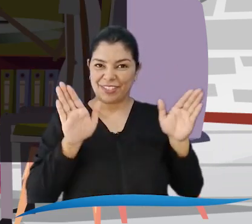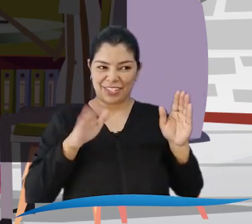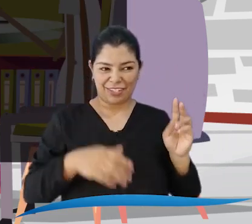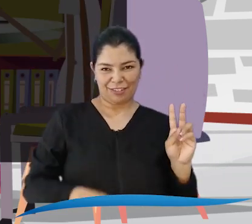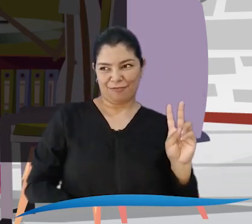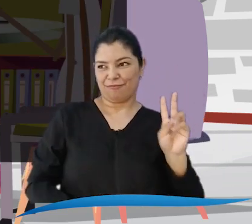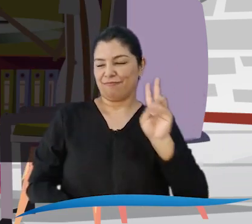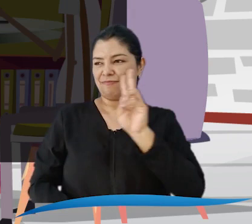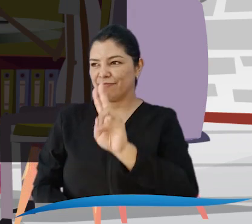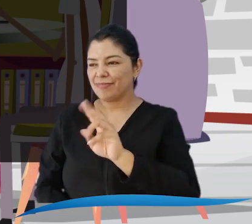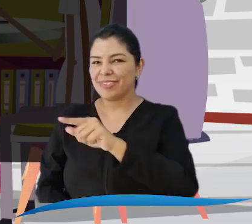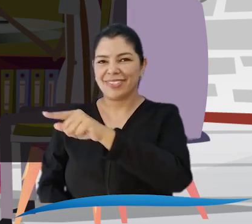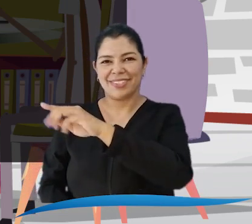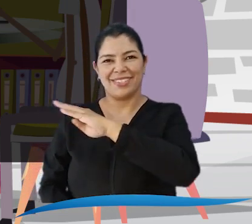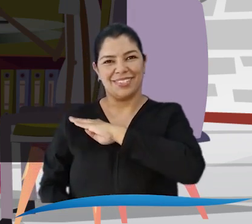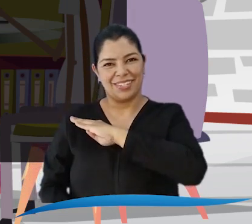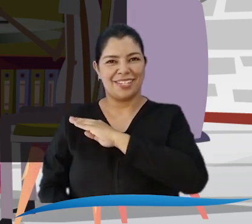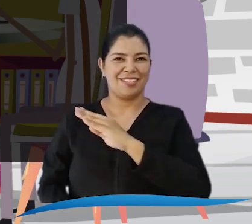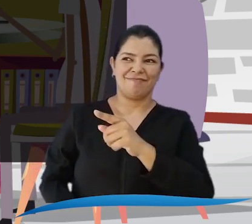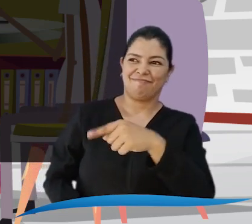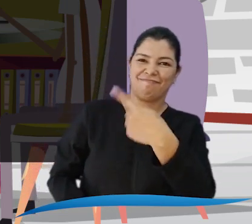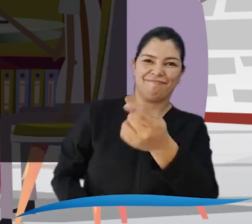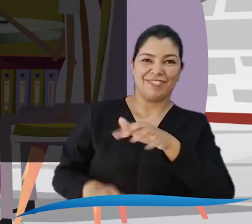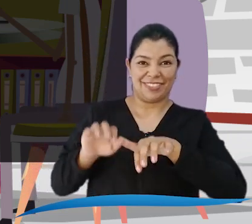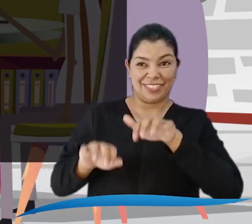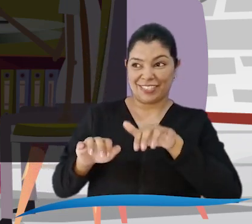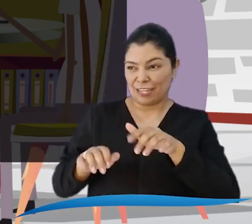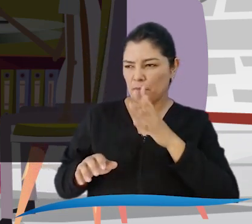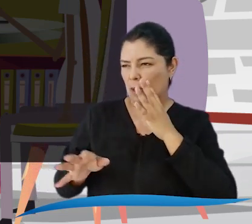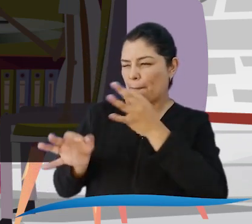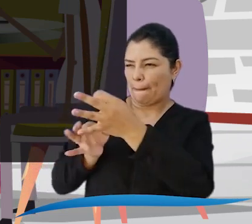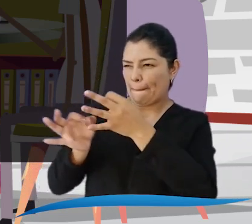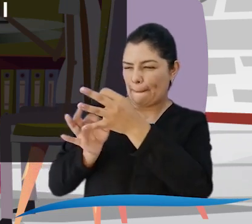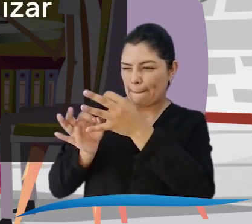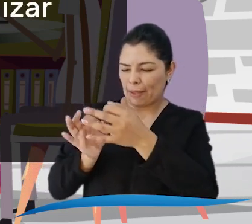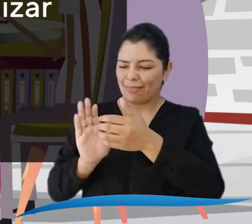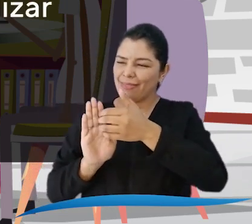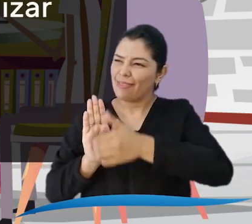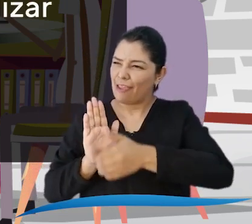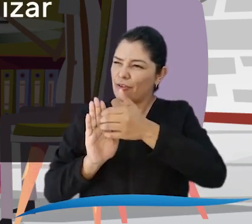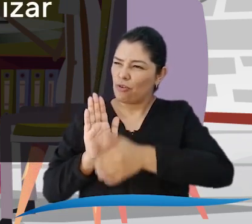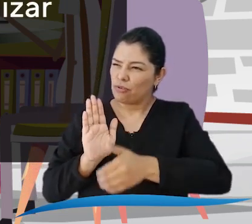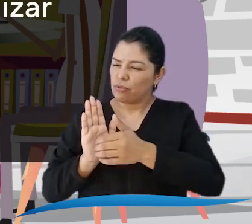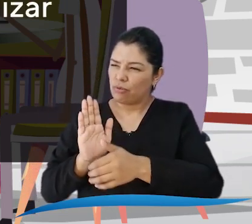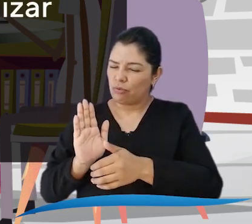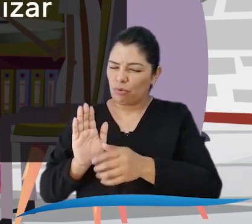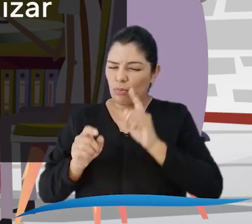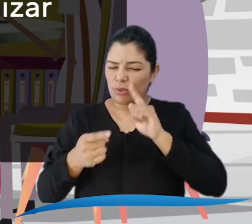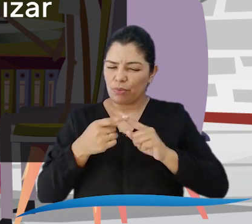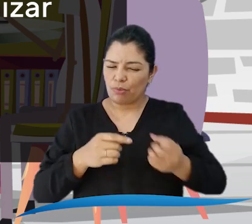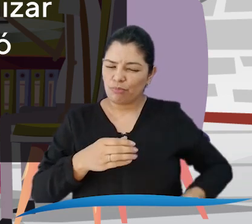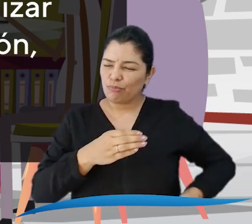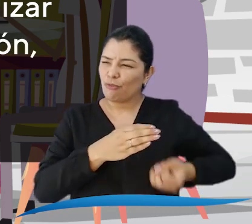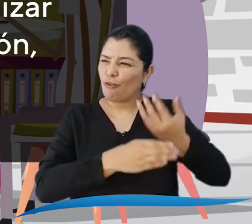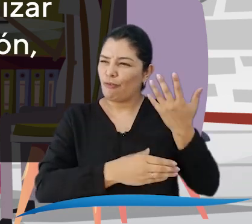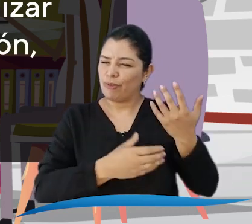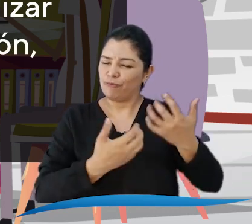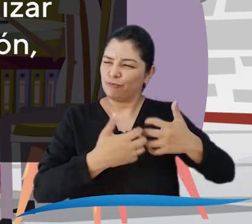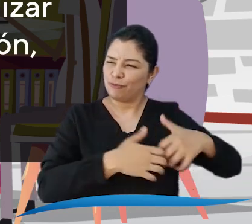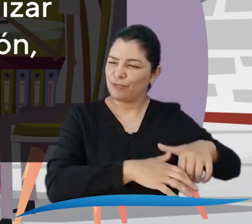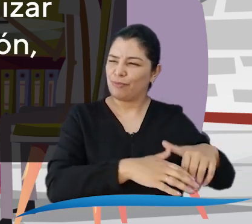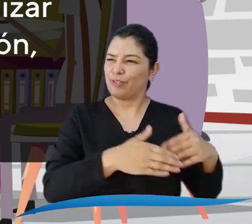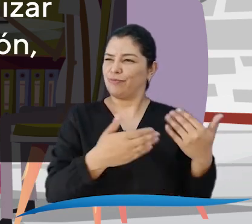alcalde don Primitivo y al señor secretario don Bonifacio los pasos necesarios para realizar el proceso de diagnóstico de la conformación,